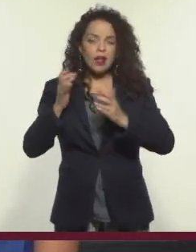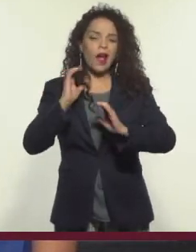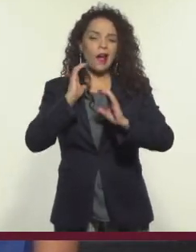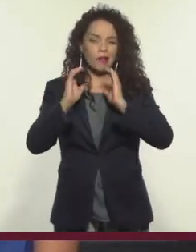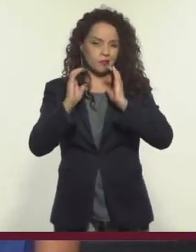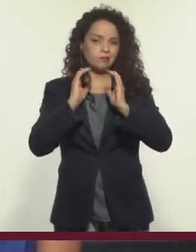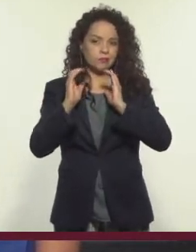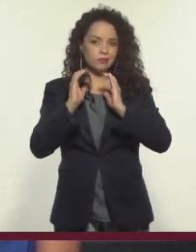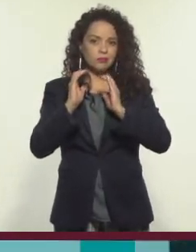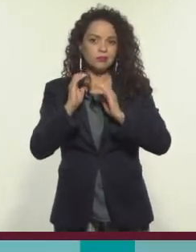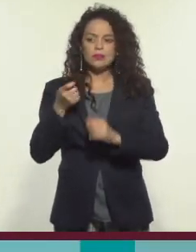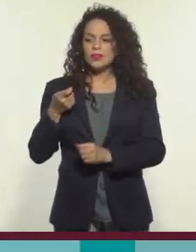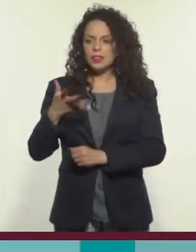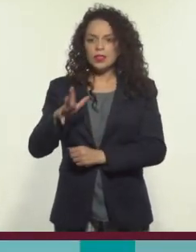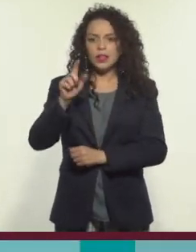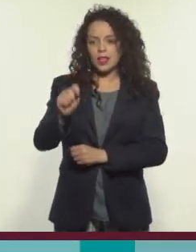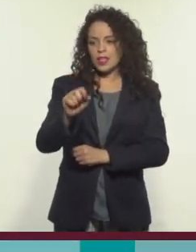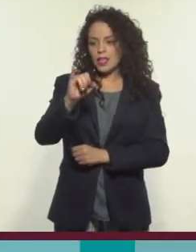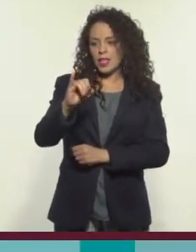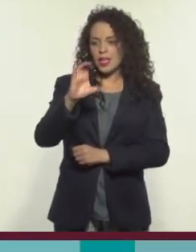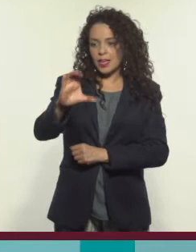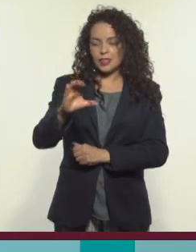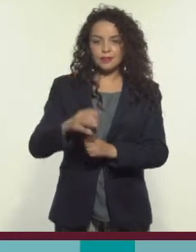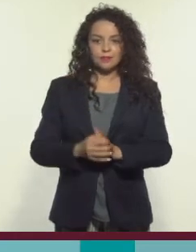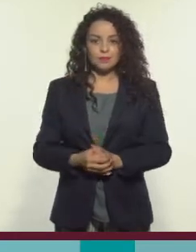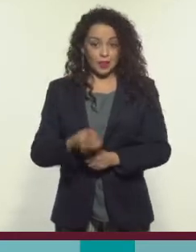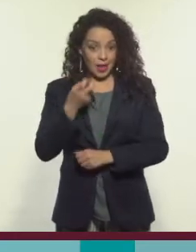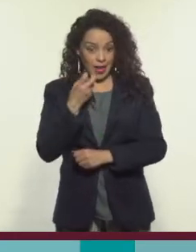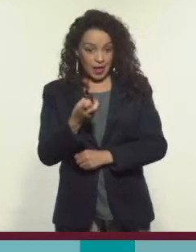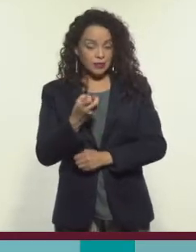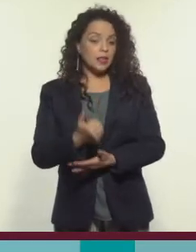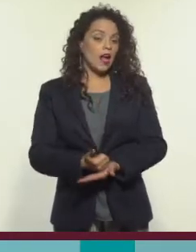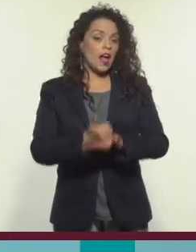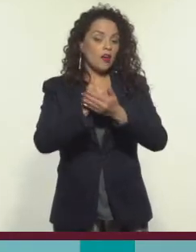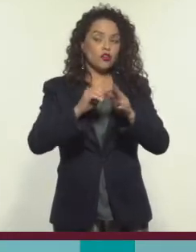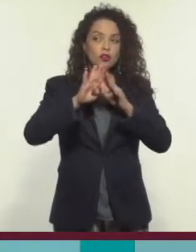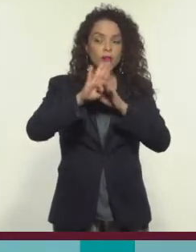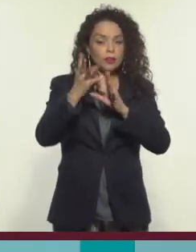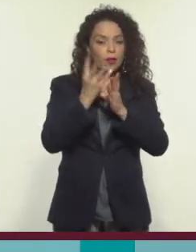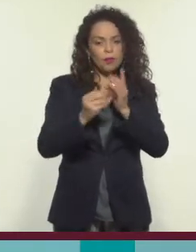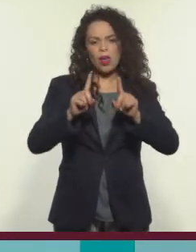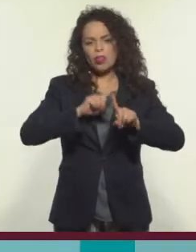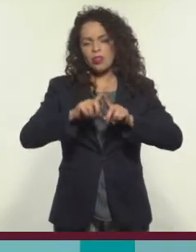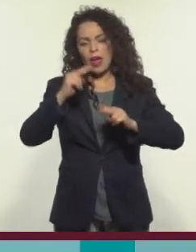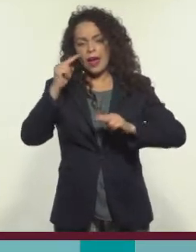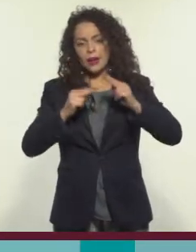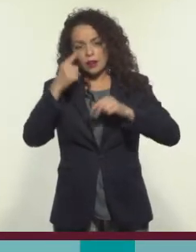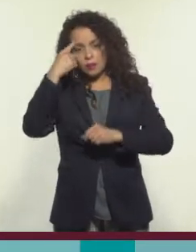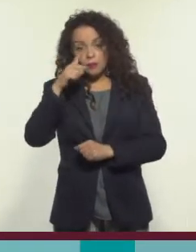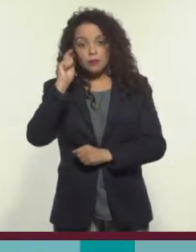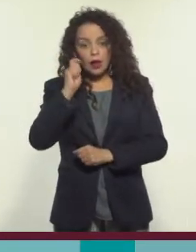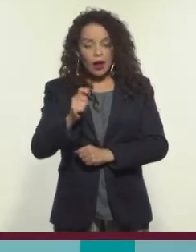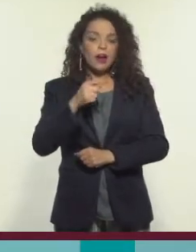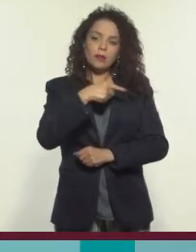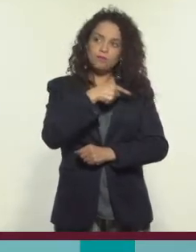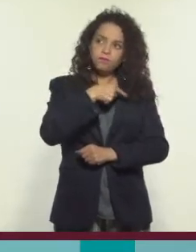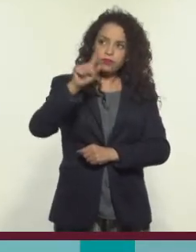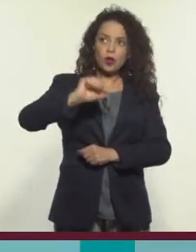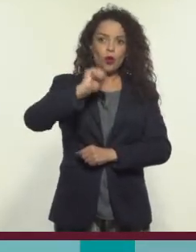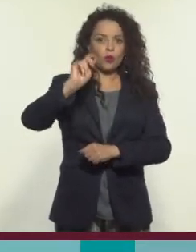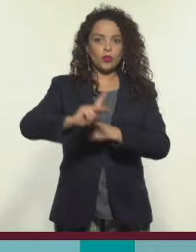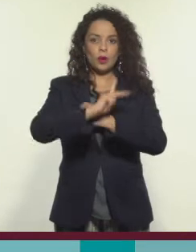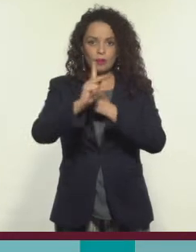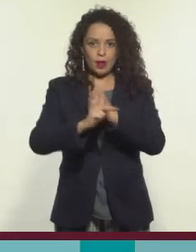comunicación, también conocidas como TIC. Las TIC ayudan a los migrantes en todos los niveles del proceso de migración.